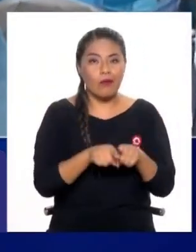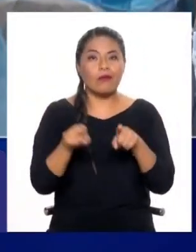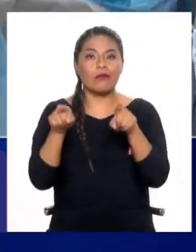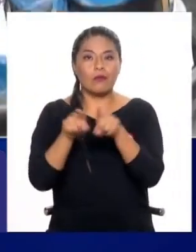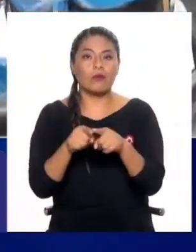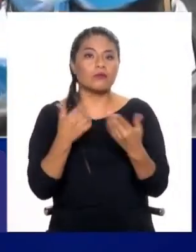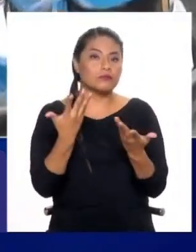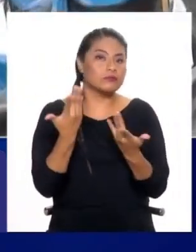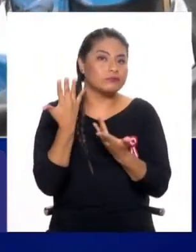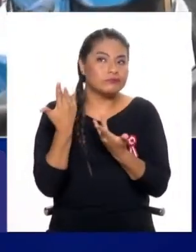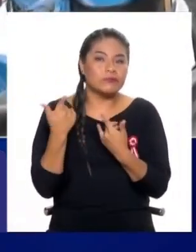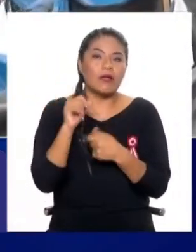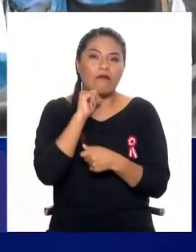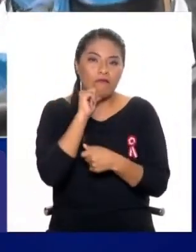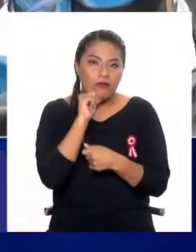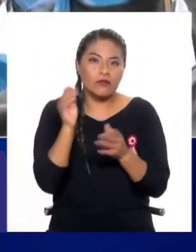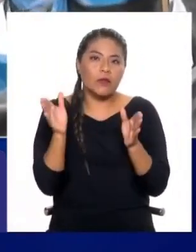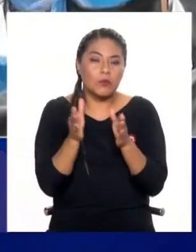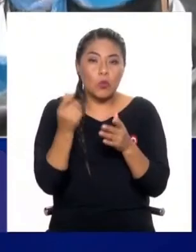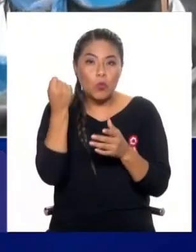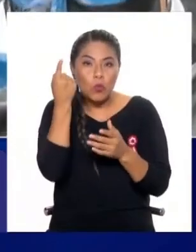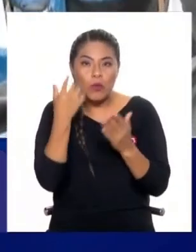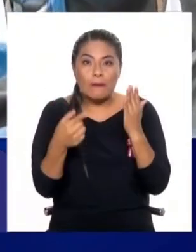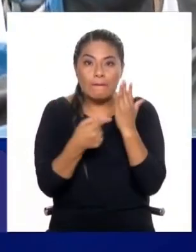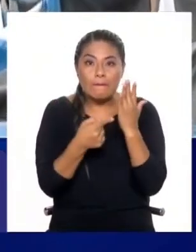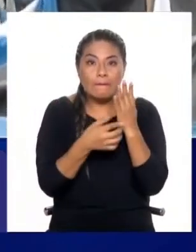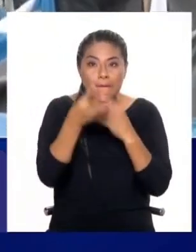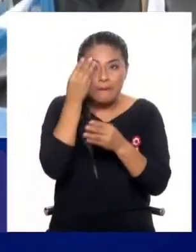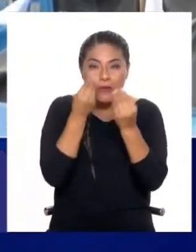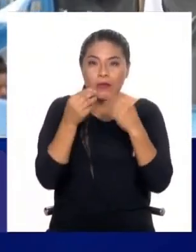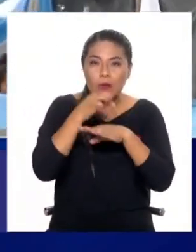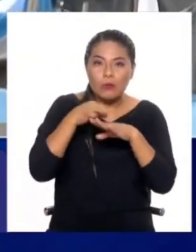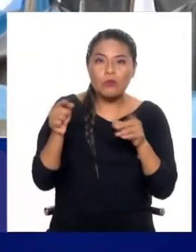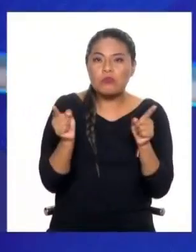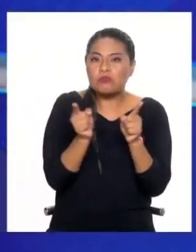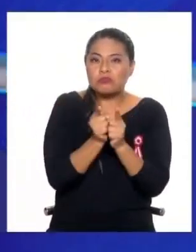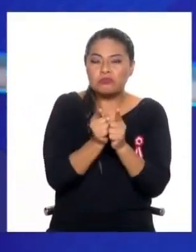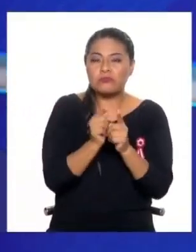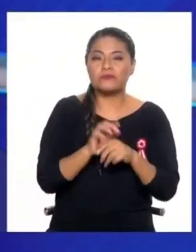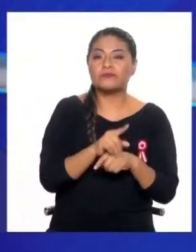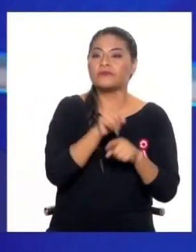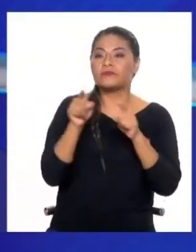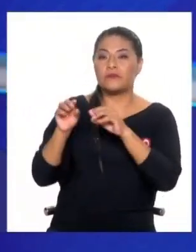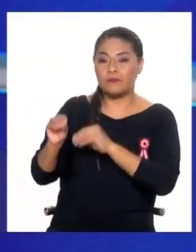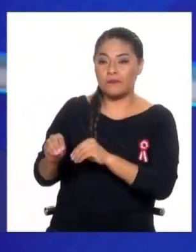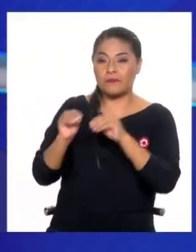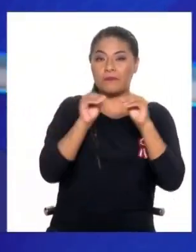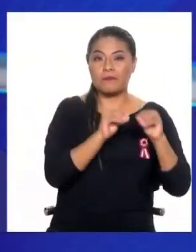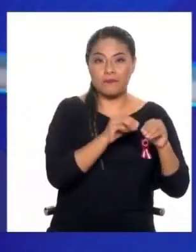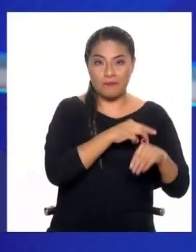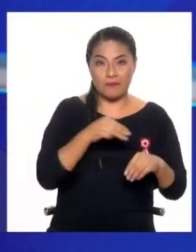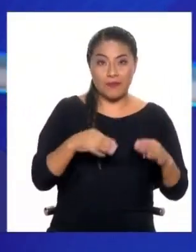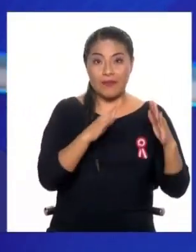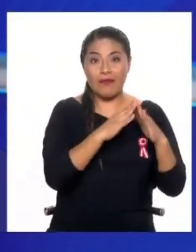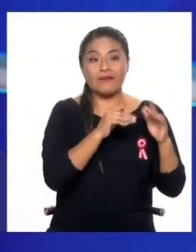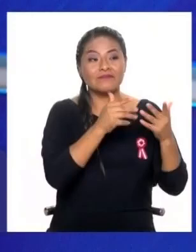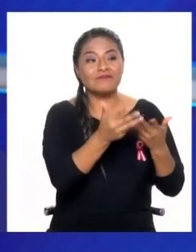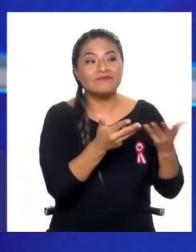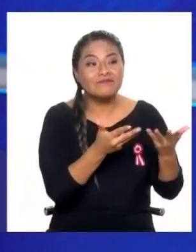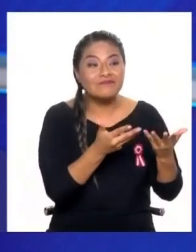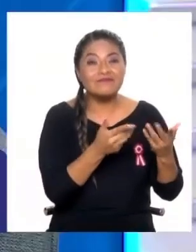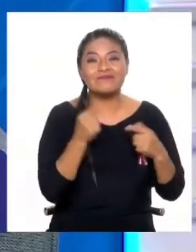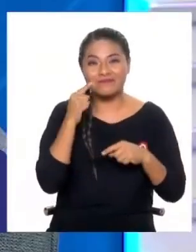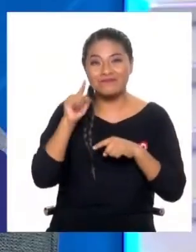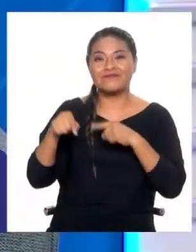Gobiernos débiles, con poca capacidad técnica y pocos recursos. Van al Ministerio de Vivienda, ¿me explico? Pero tampoco hay respuesta. O van